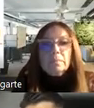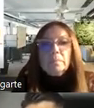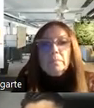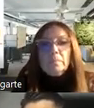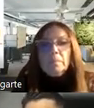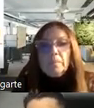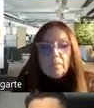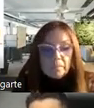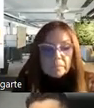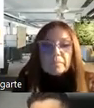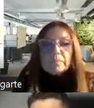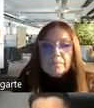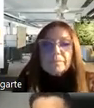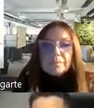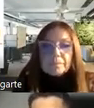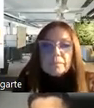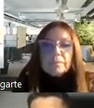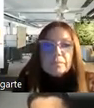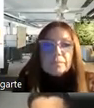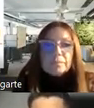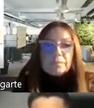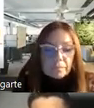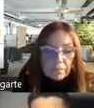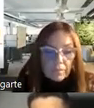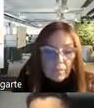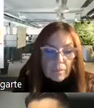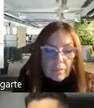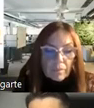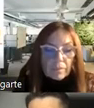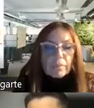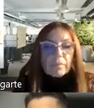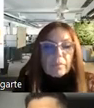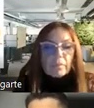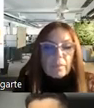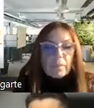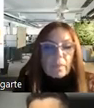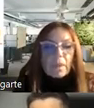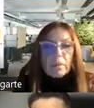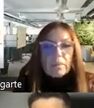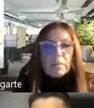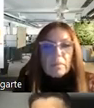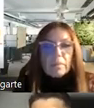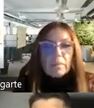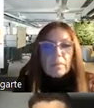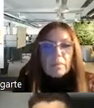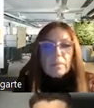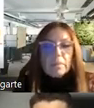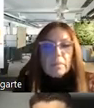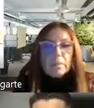Antes que la COVID había otro, ahora lo desplazamos. Causas inflamatorias,